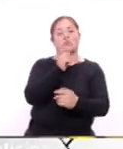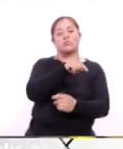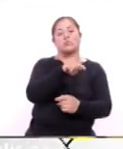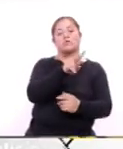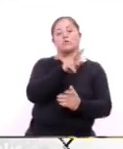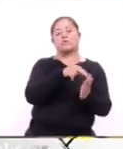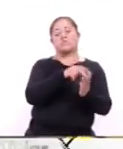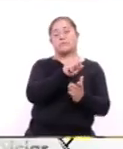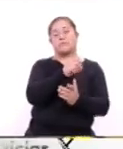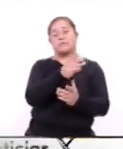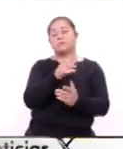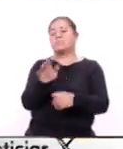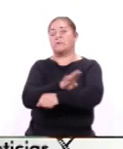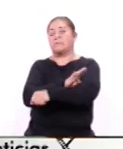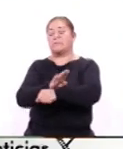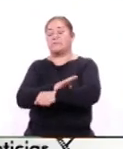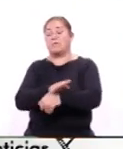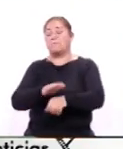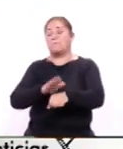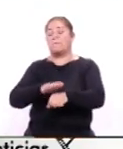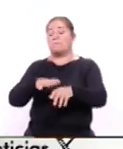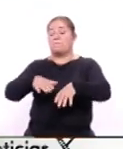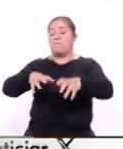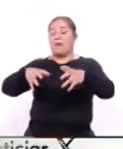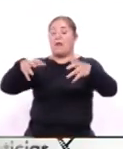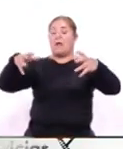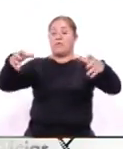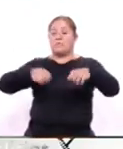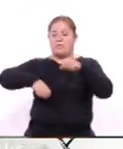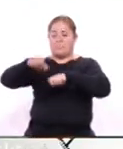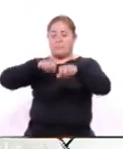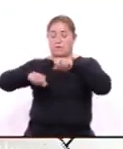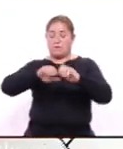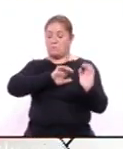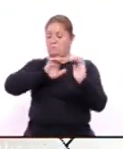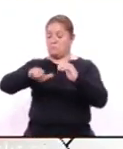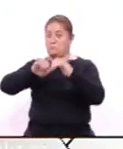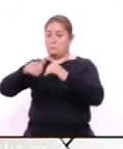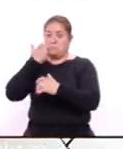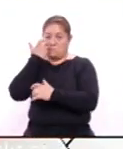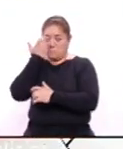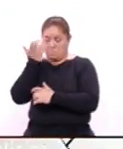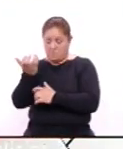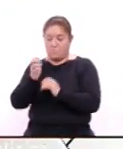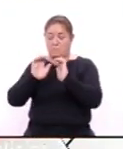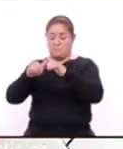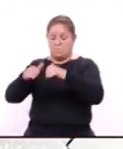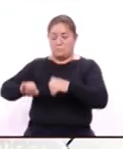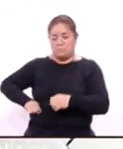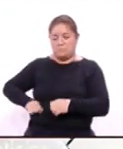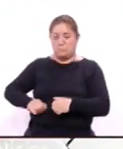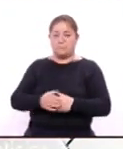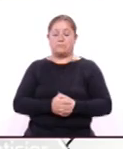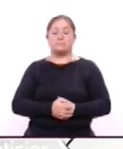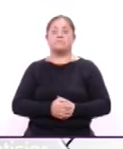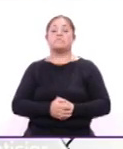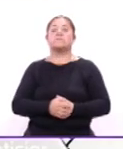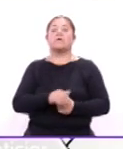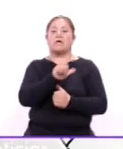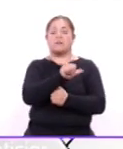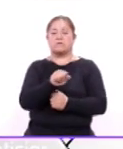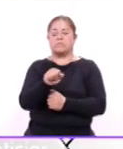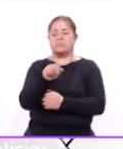para beneficiar a un mayor número de empresas interesadas en incorporarse al clúster. Para Coracyt Noticias, Ana Sánchez.